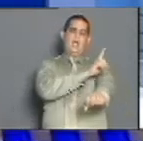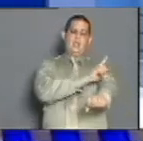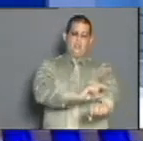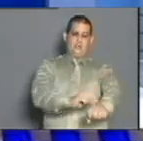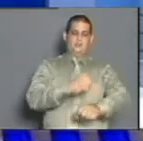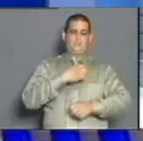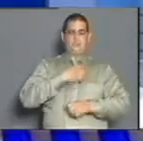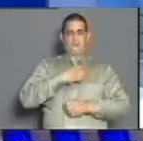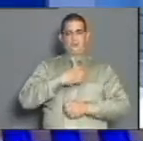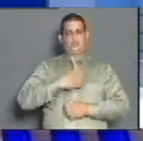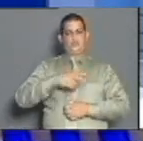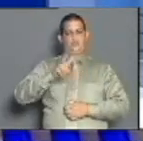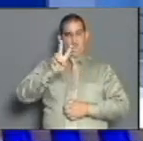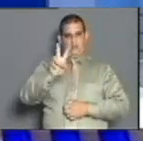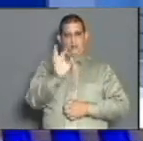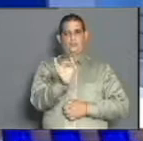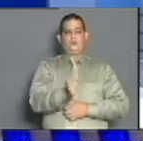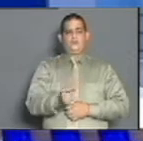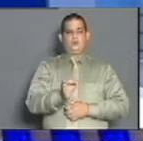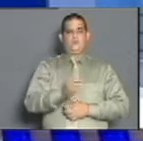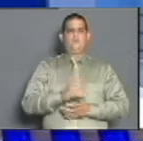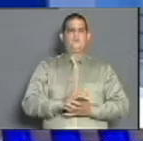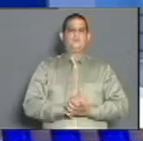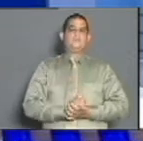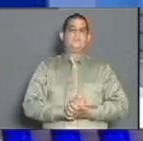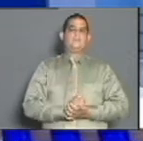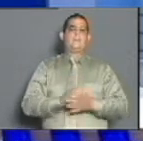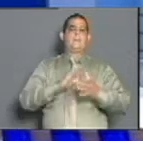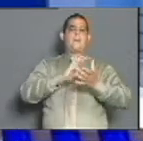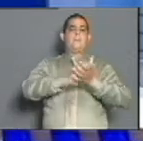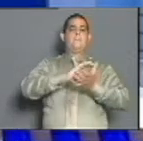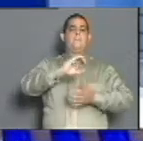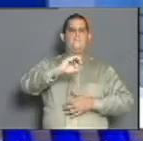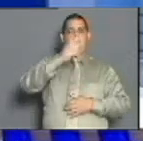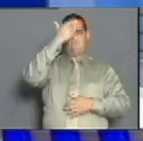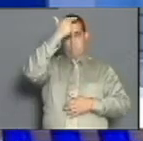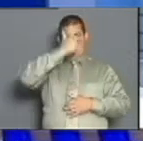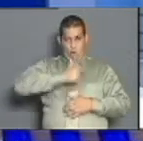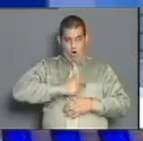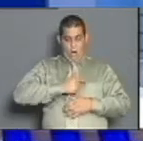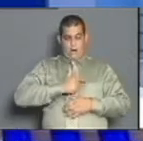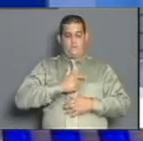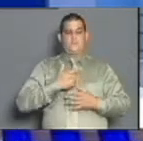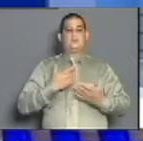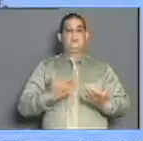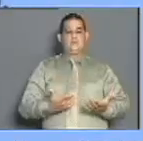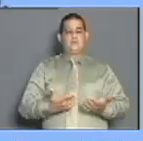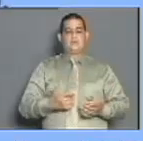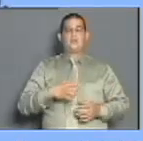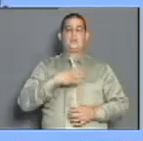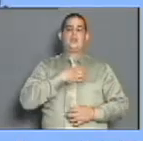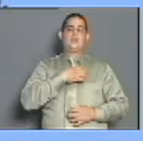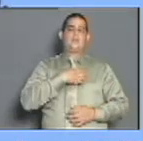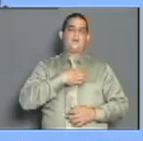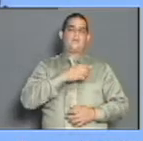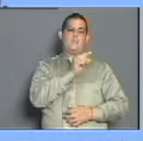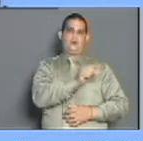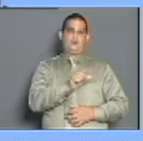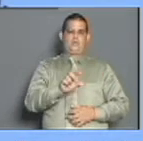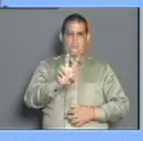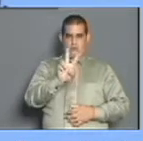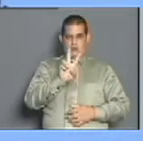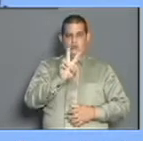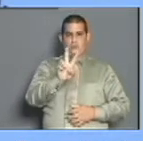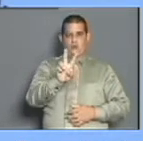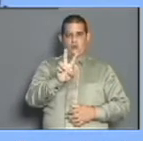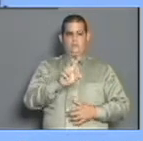René Ramos Latour. Vamos a finalizar. Municipio de Moa con cifras bien bajas en las últimas jornadas. Solamente 2 positivos. Área de